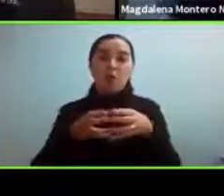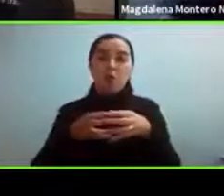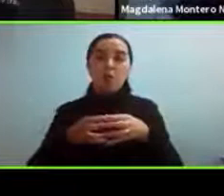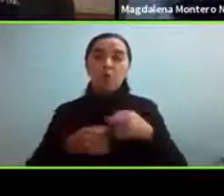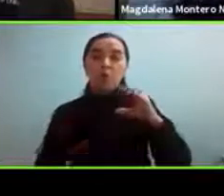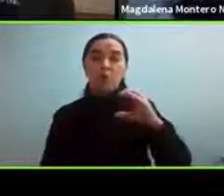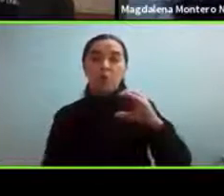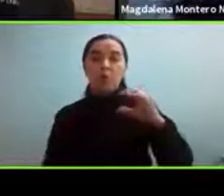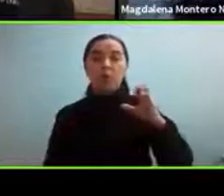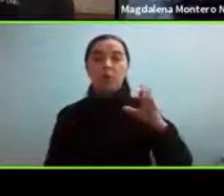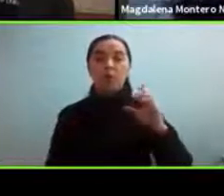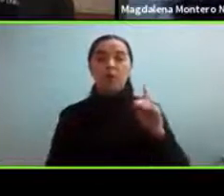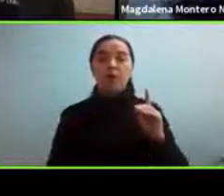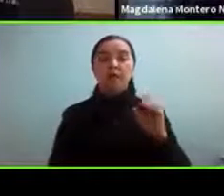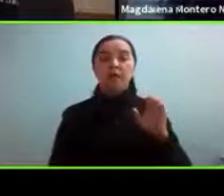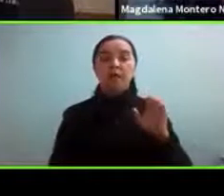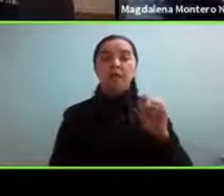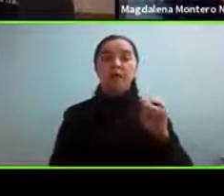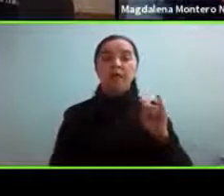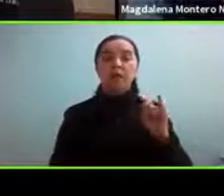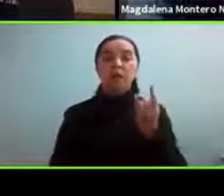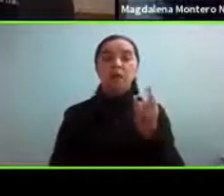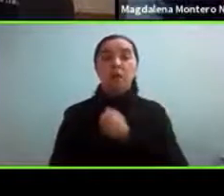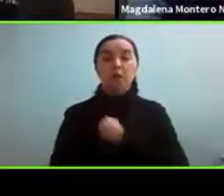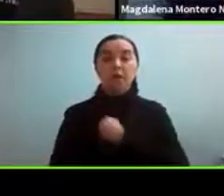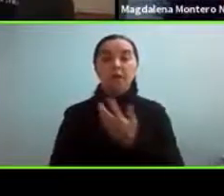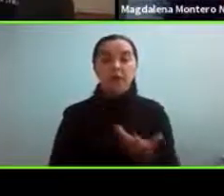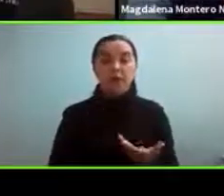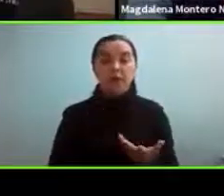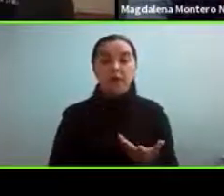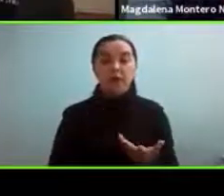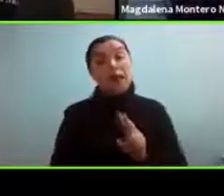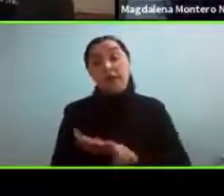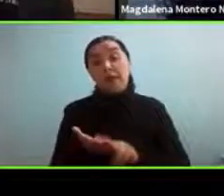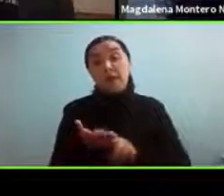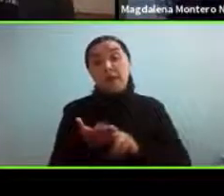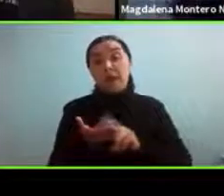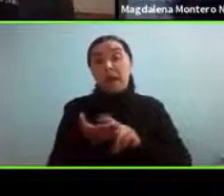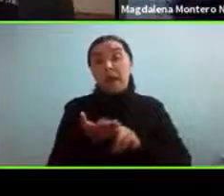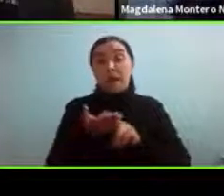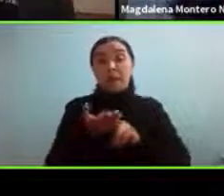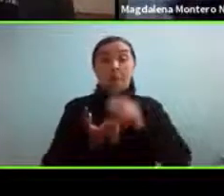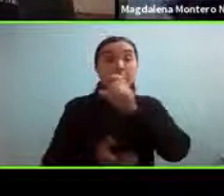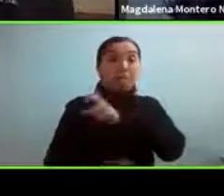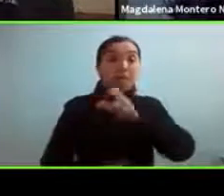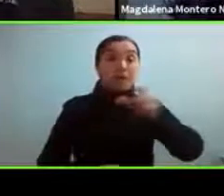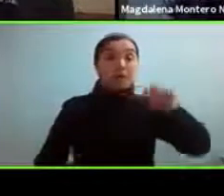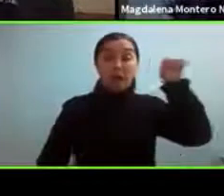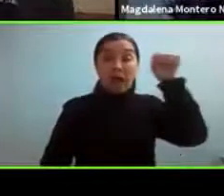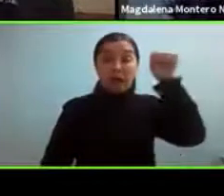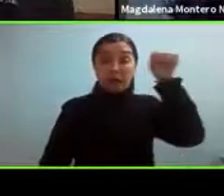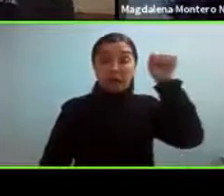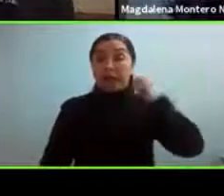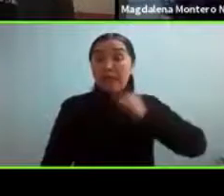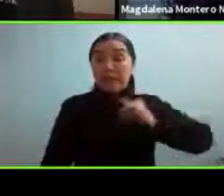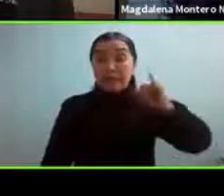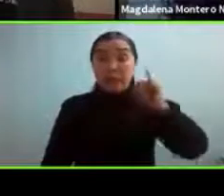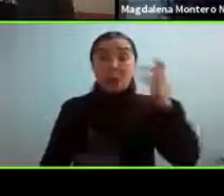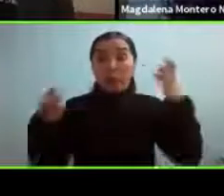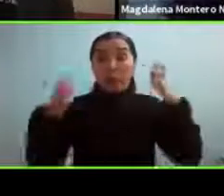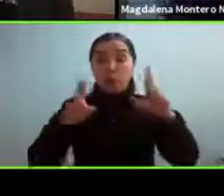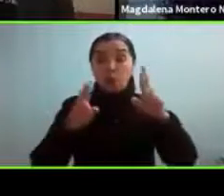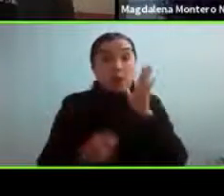La verdad es que no todos los días las personas autistas tenemos la posibilidad de participar de este tipo de instancias.